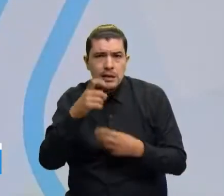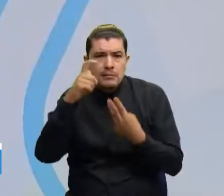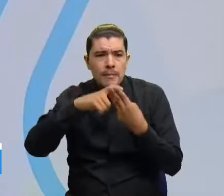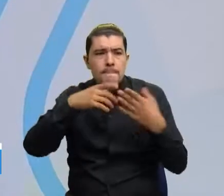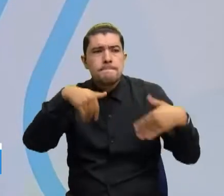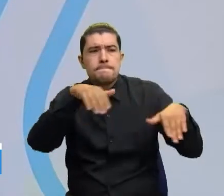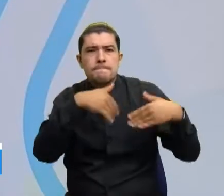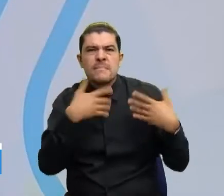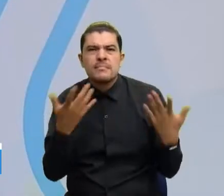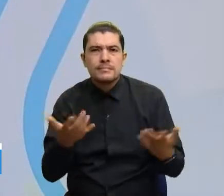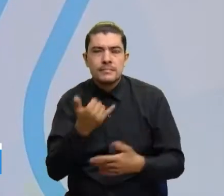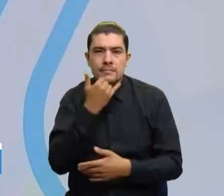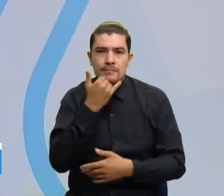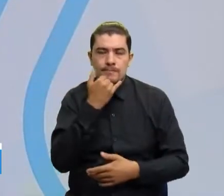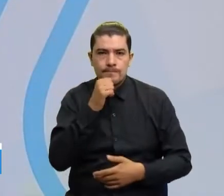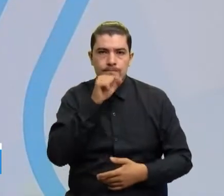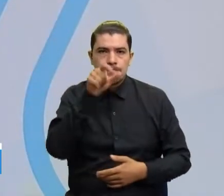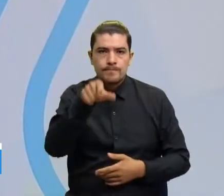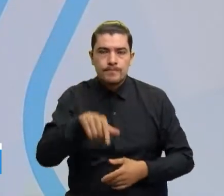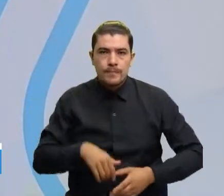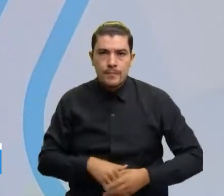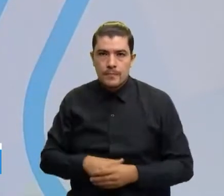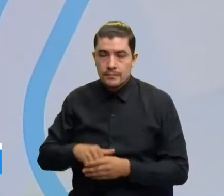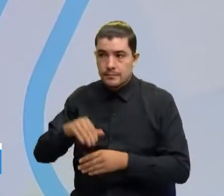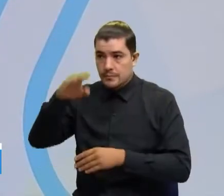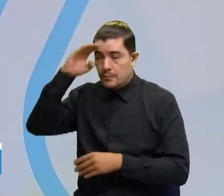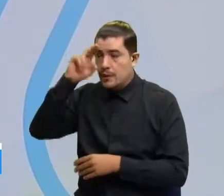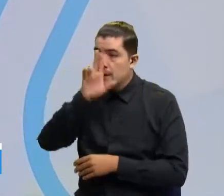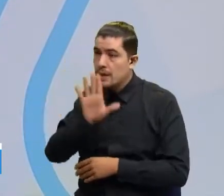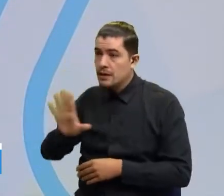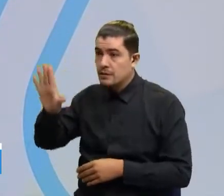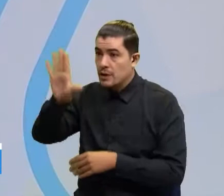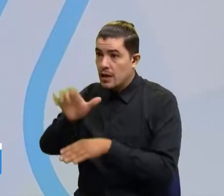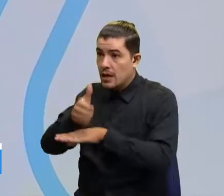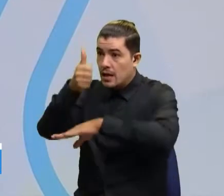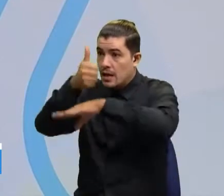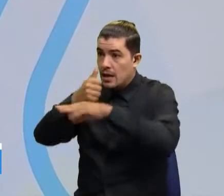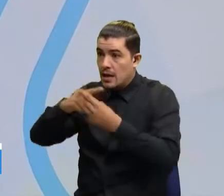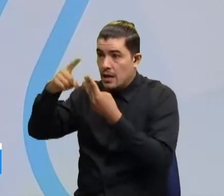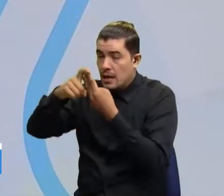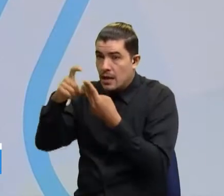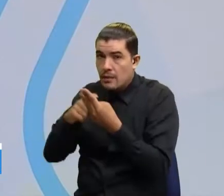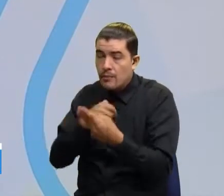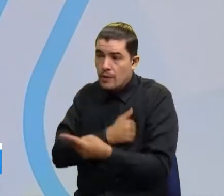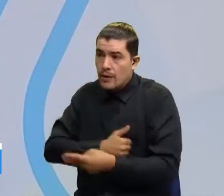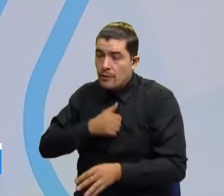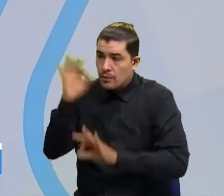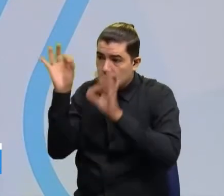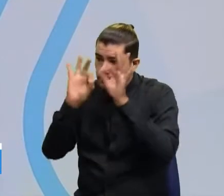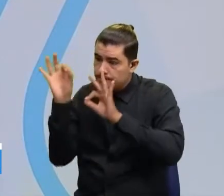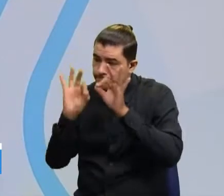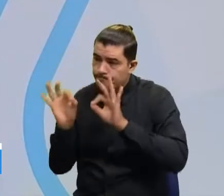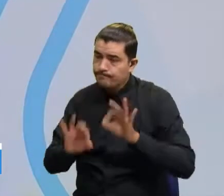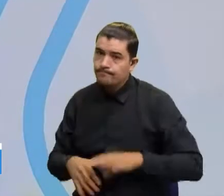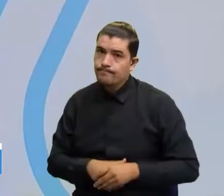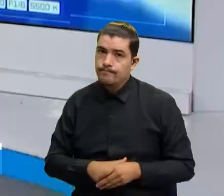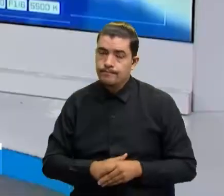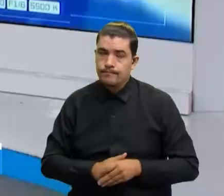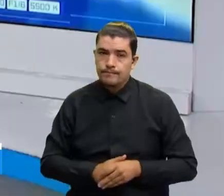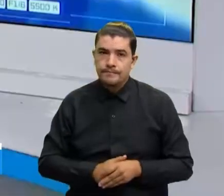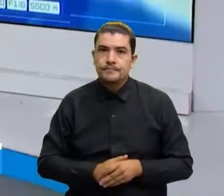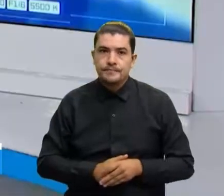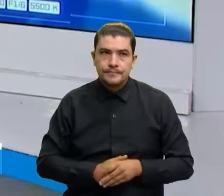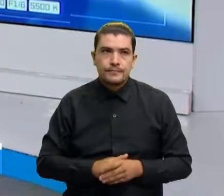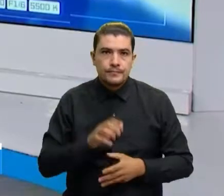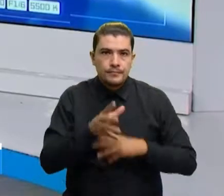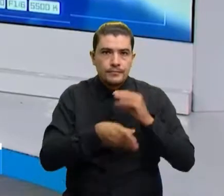Muy bien, hacemos un llamado a la Policía de Tránsito para colocar orden en esta zona de la ciudad. Ahora nos dirigimos hacia un